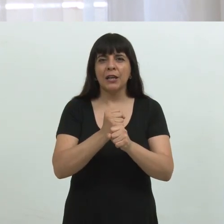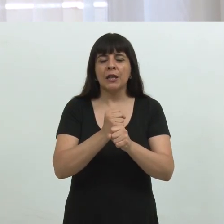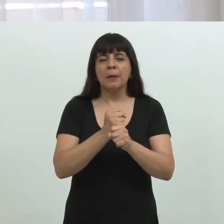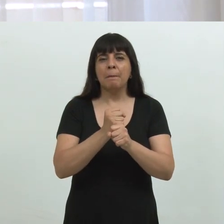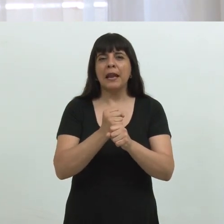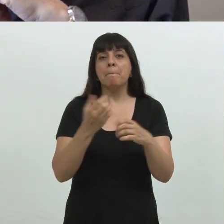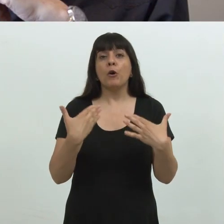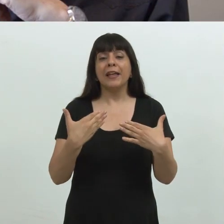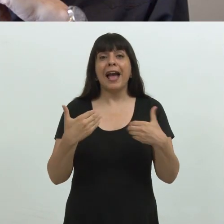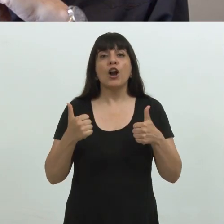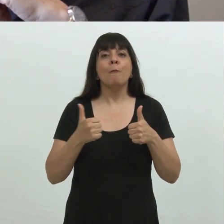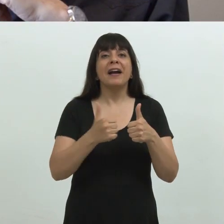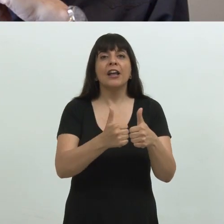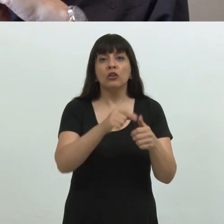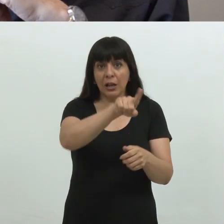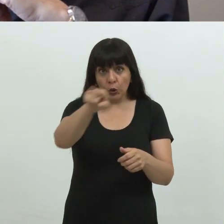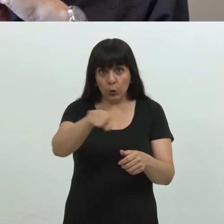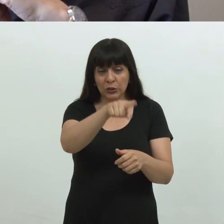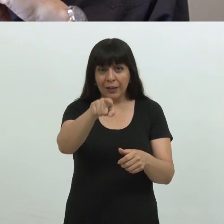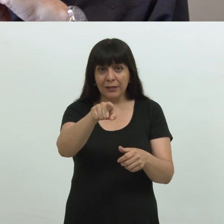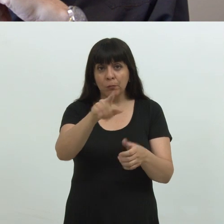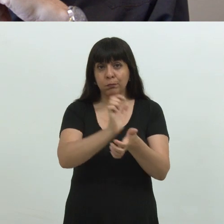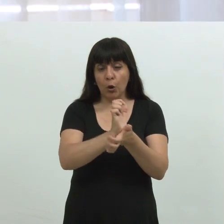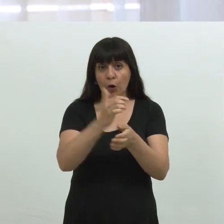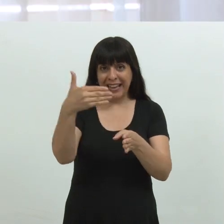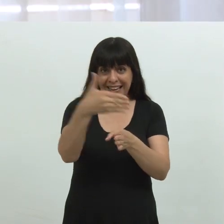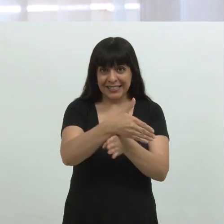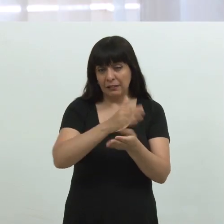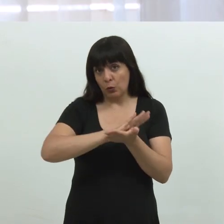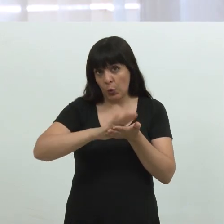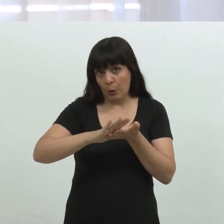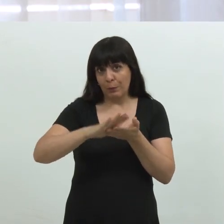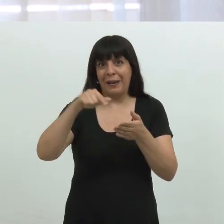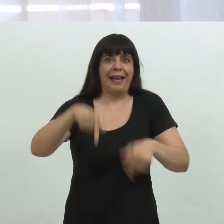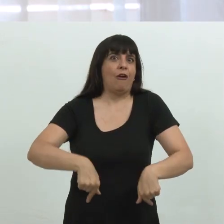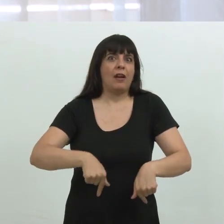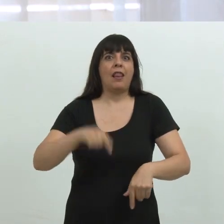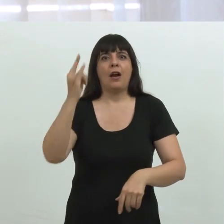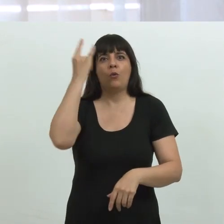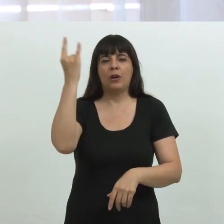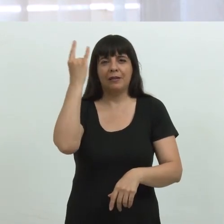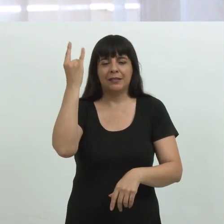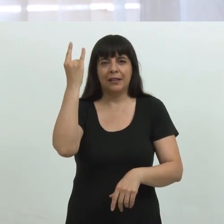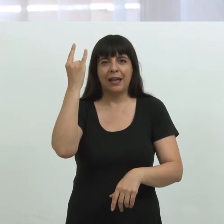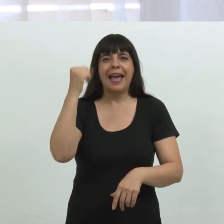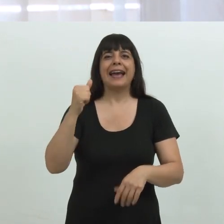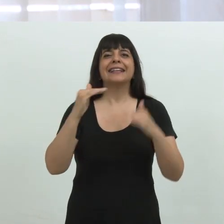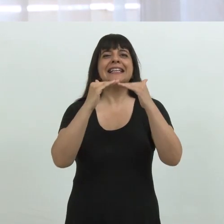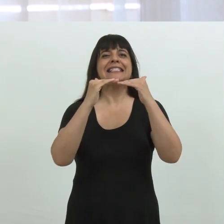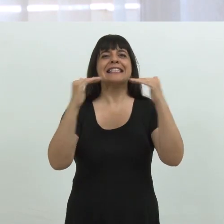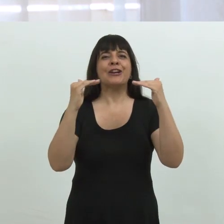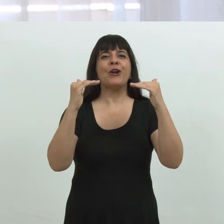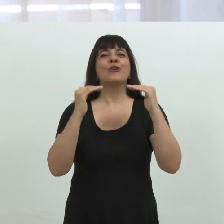poder acompañarlos a ustedes como ingresantes en su ingreso a la universidad, al ciclo superior,